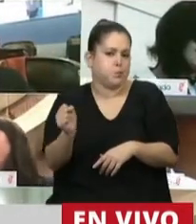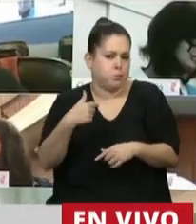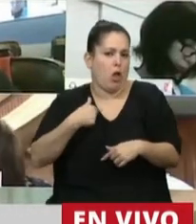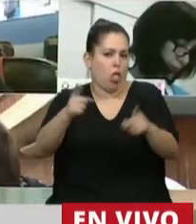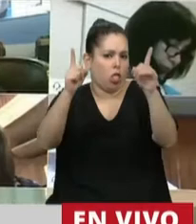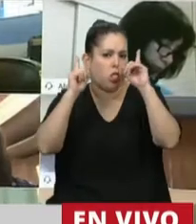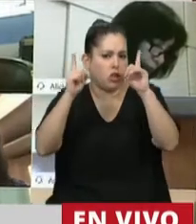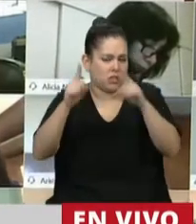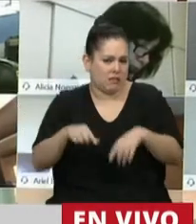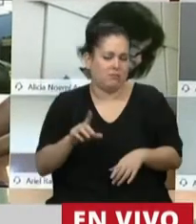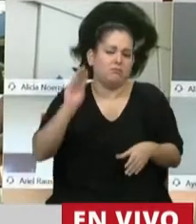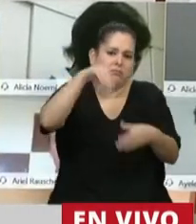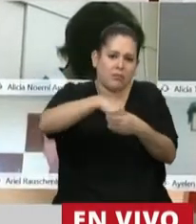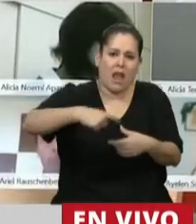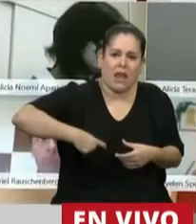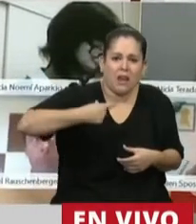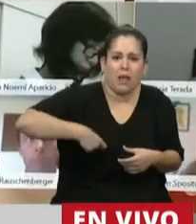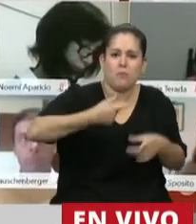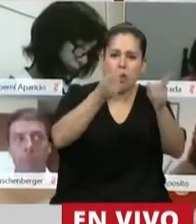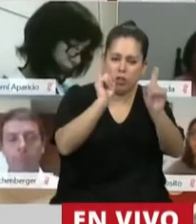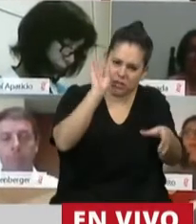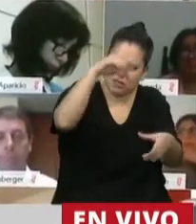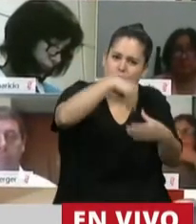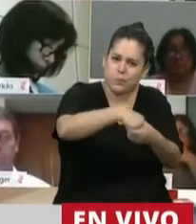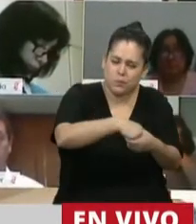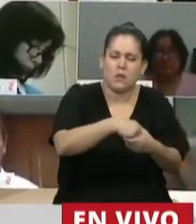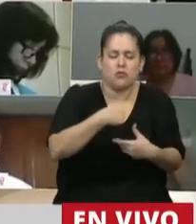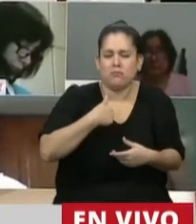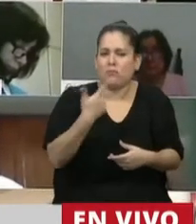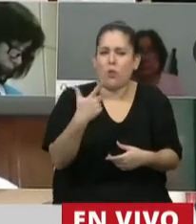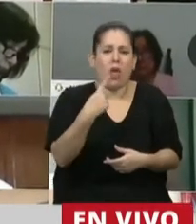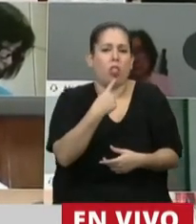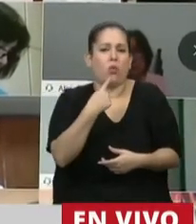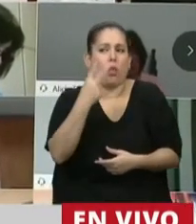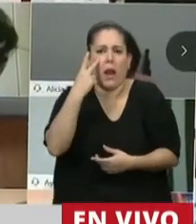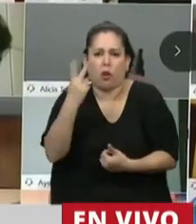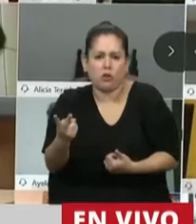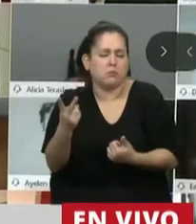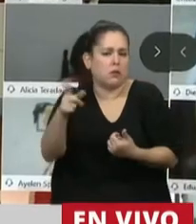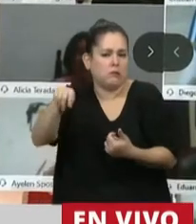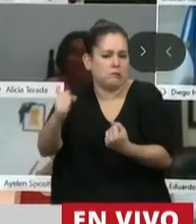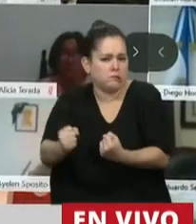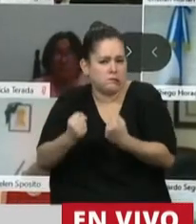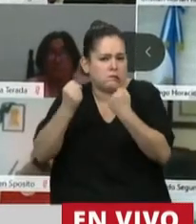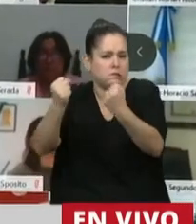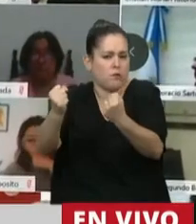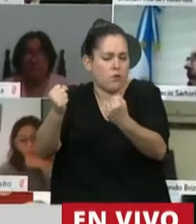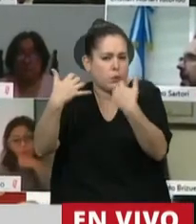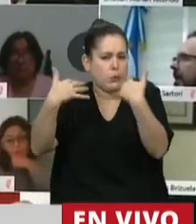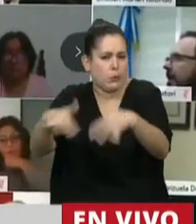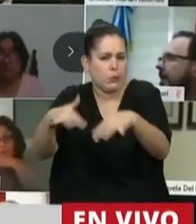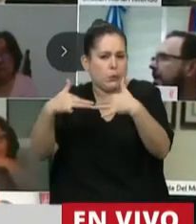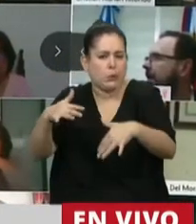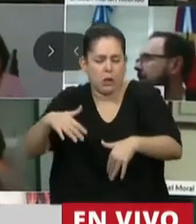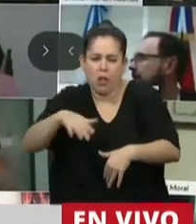dirigente gremial de un gremio docente, no dudo del reconocimiento y el esfuerzo enorme que están haciendo todas y todos los docentes